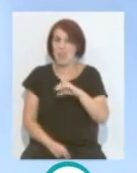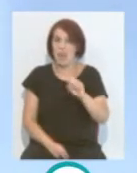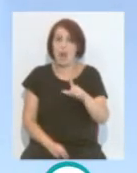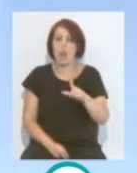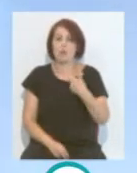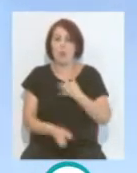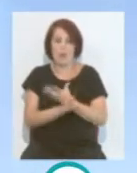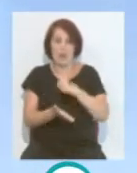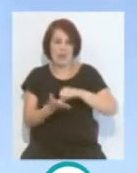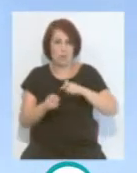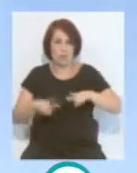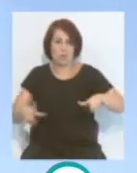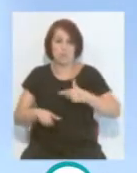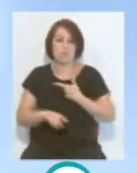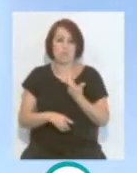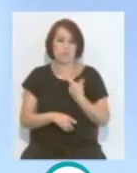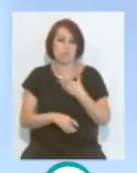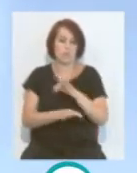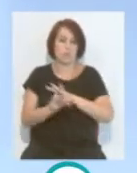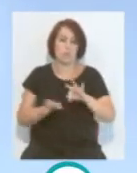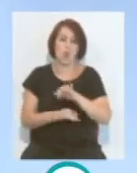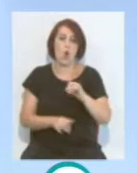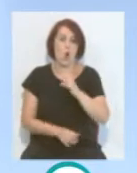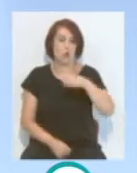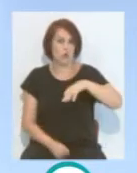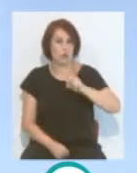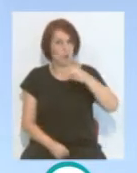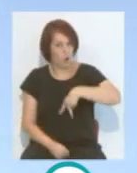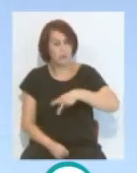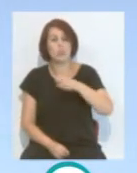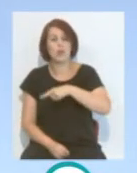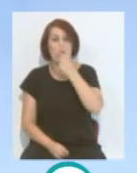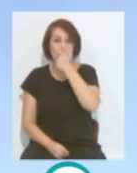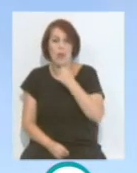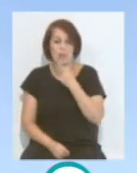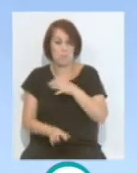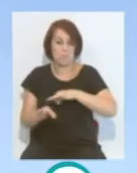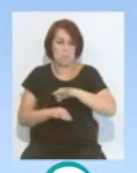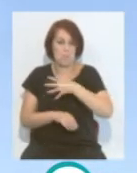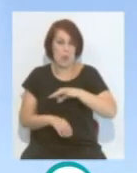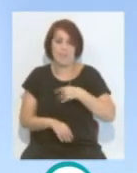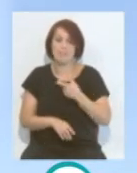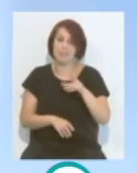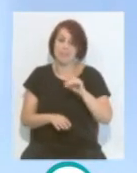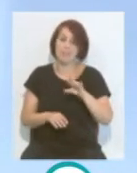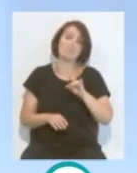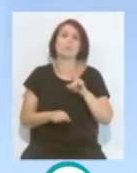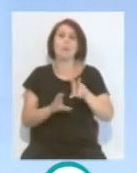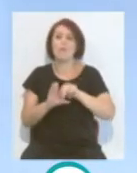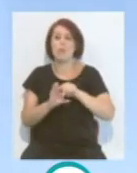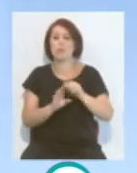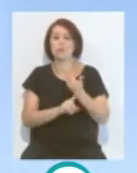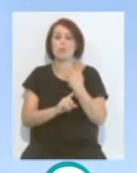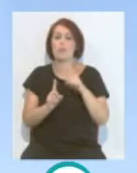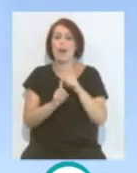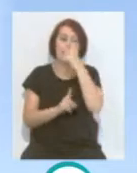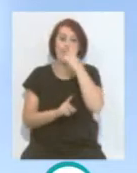del campo que es alternativa muy buena a Johnson y a José María. Sí, por lo que tú comentabas, el vídeo que nos mostraba O'Higgins quizás lo acercaba más